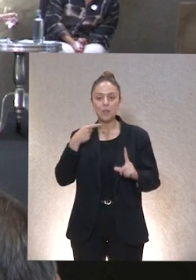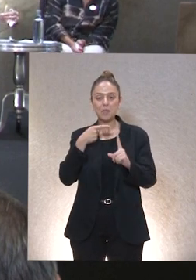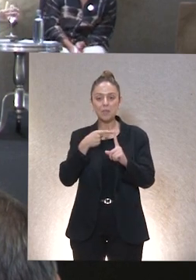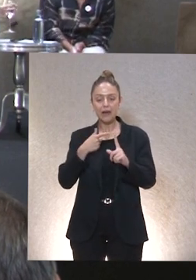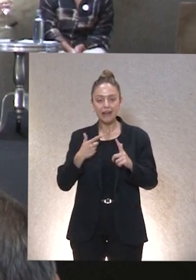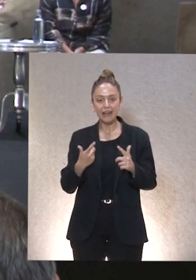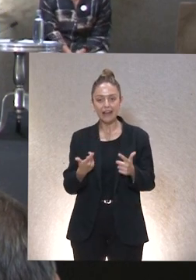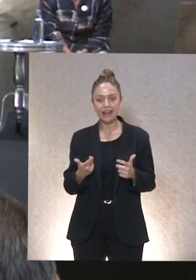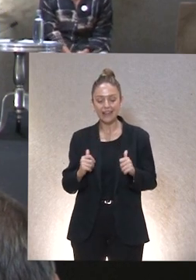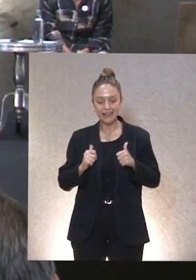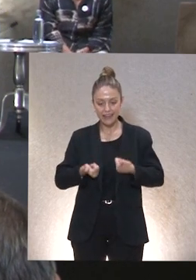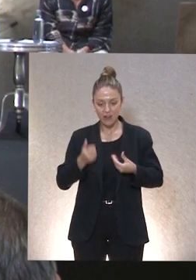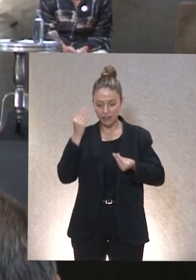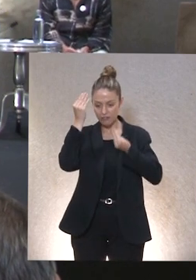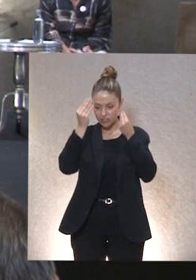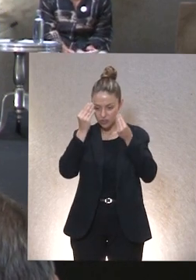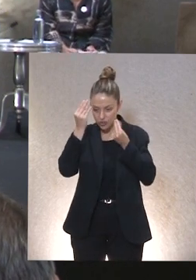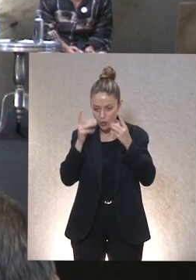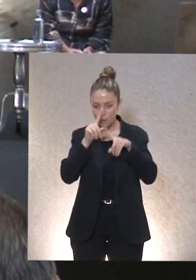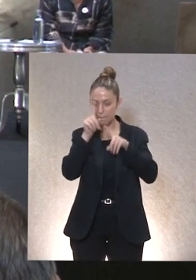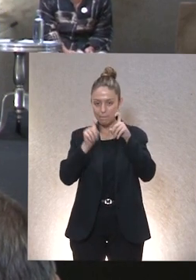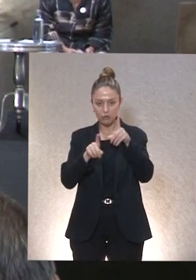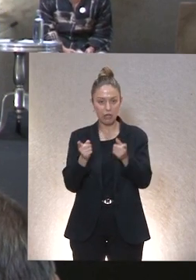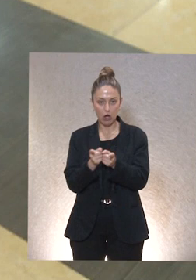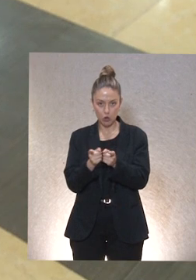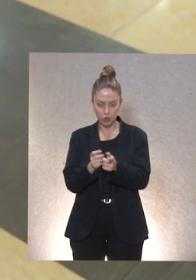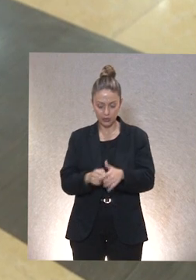no sé si una reflexión o una pregunta muy breve.